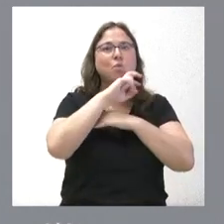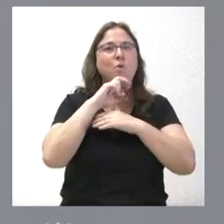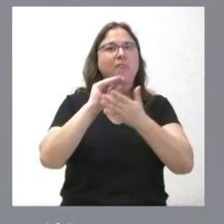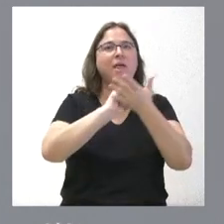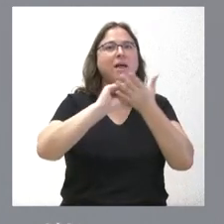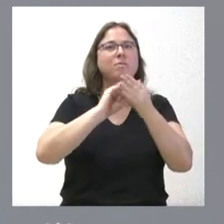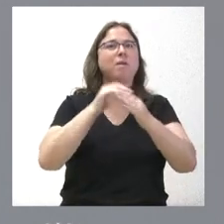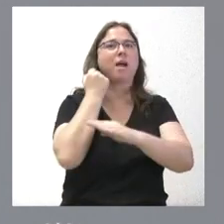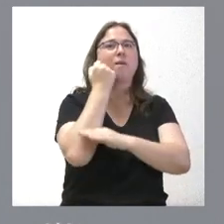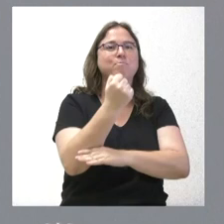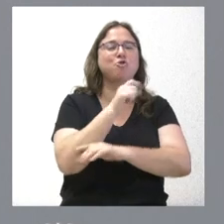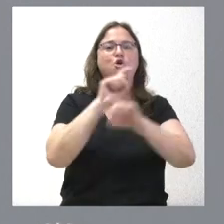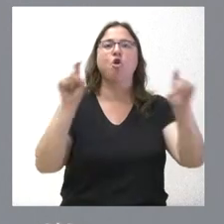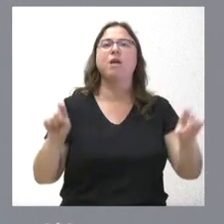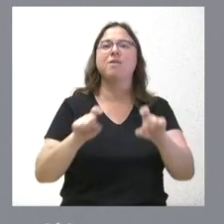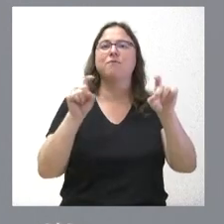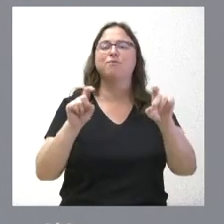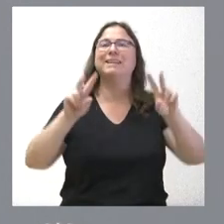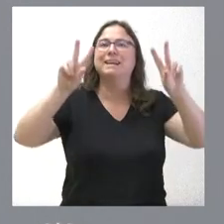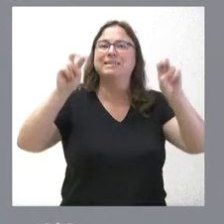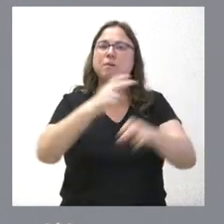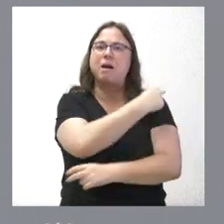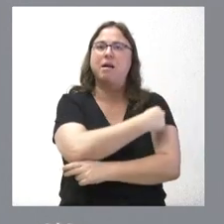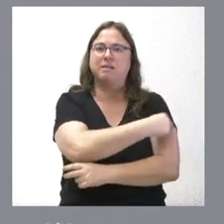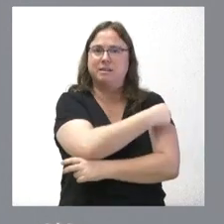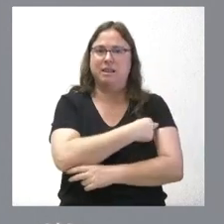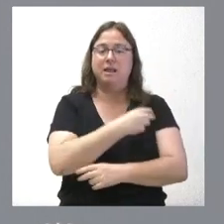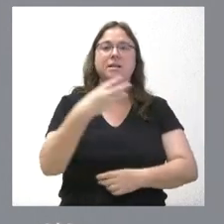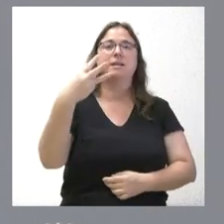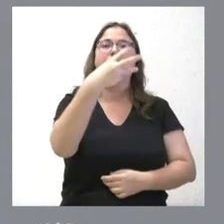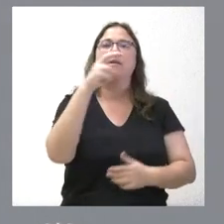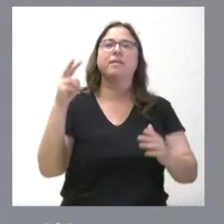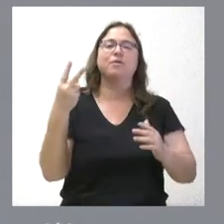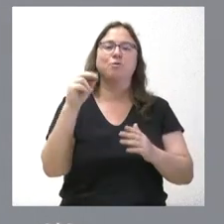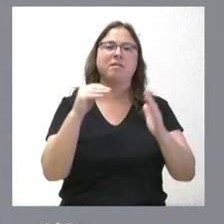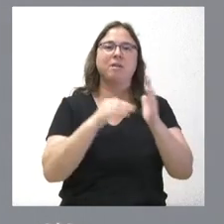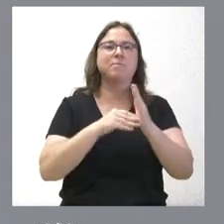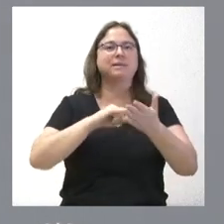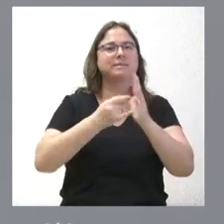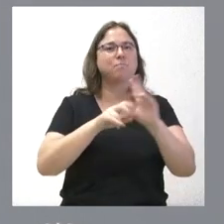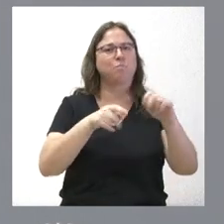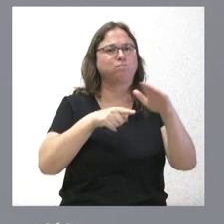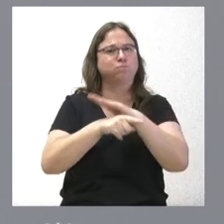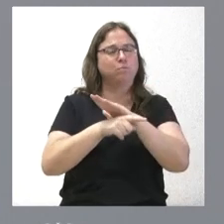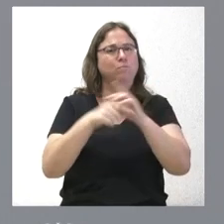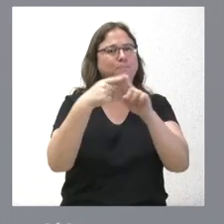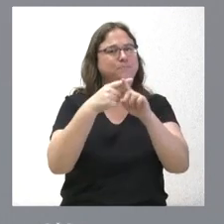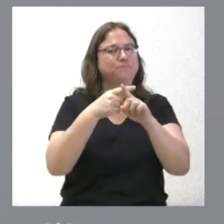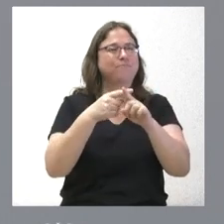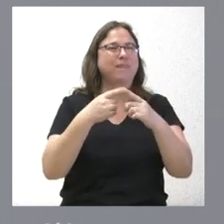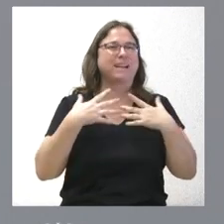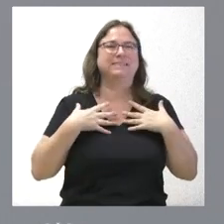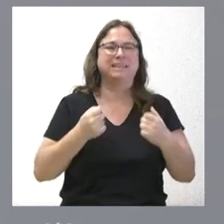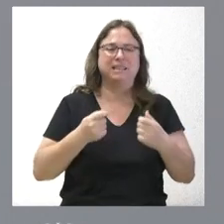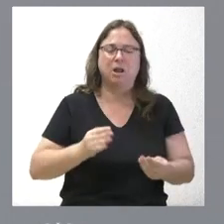informática en sanidad. 320.000 euros para un nuevo sistema de gestión de productos sanitarios de entrega directa. Saben